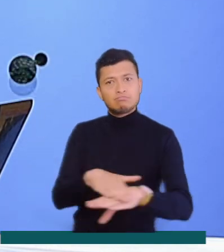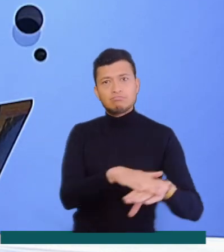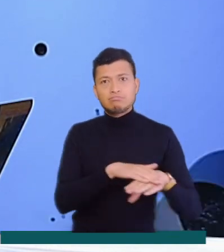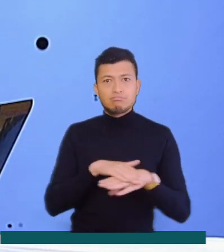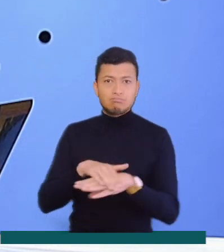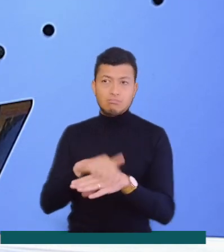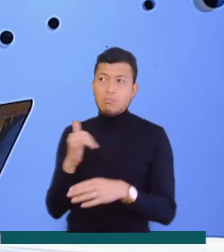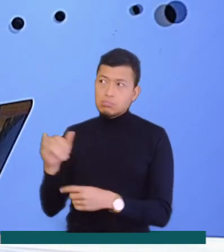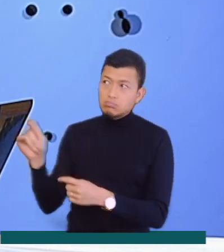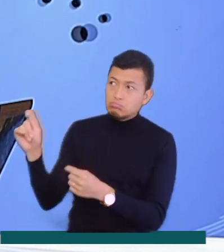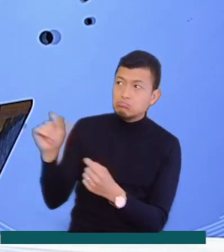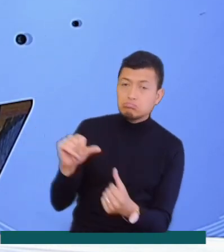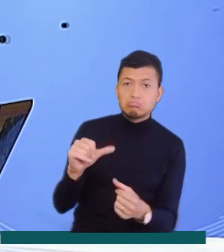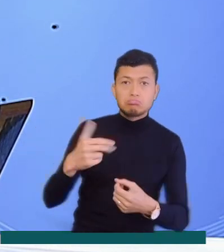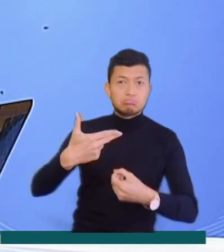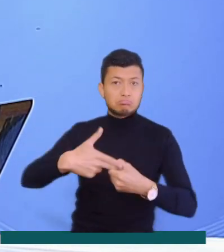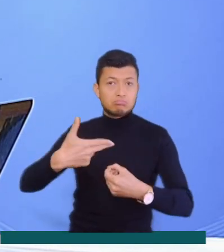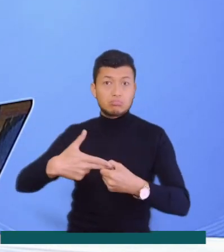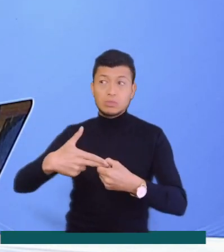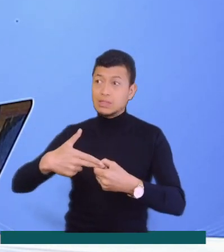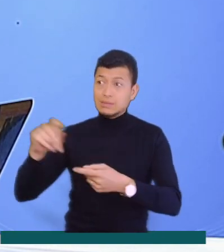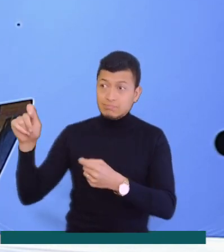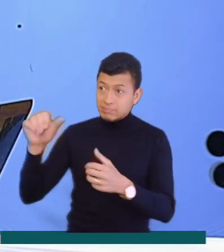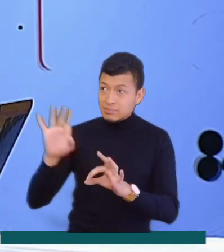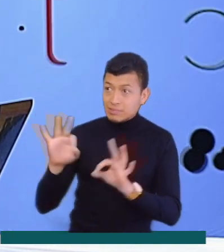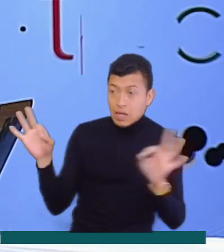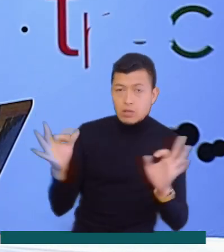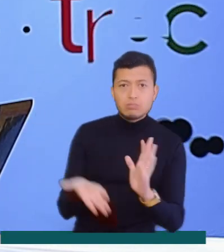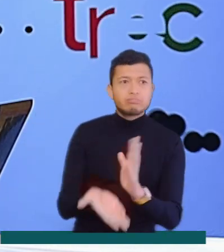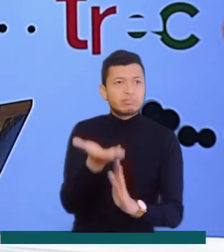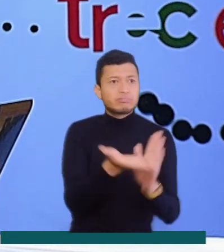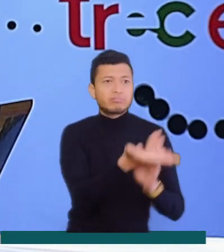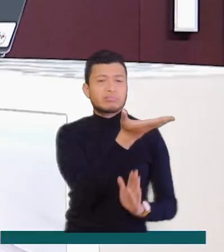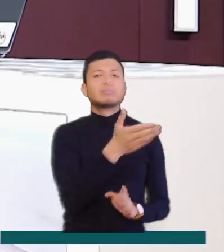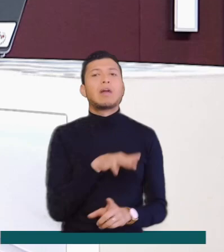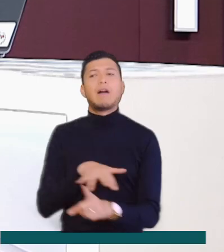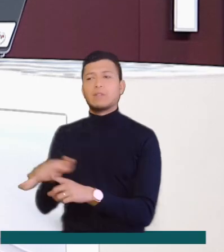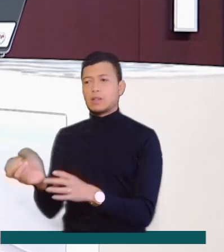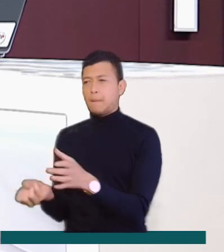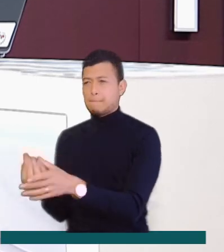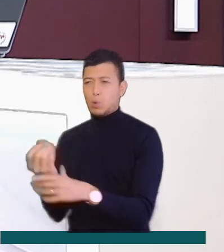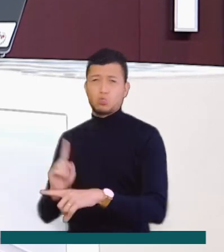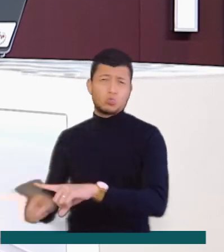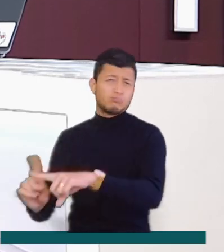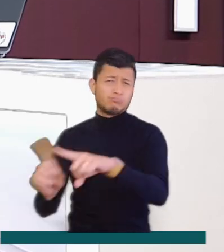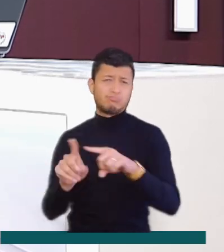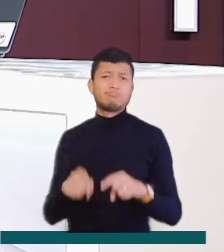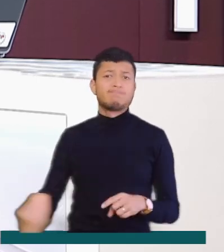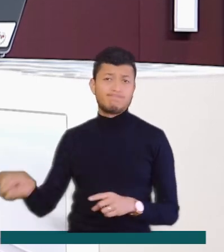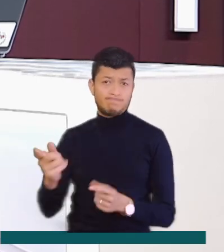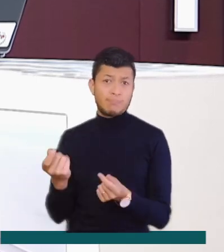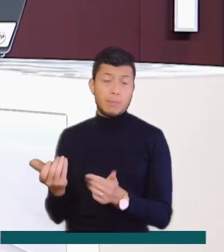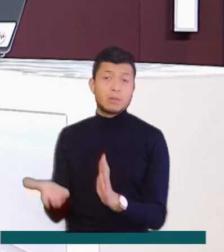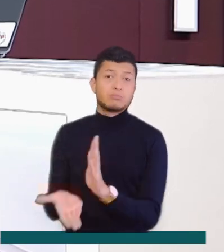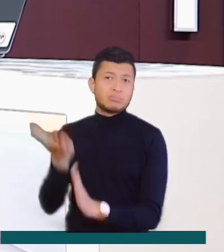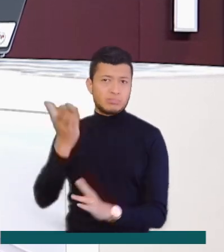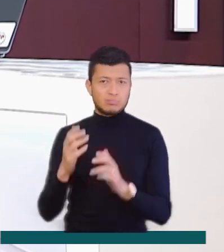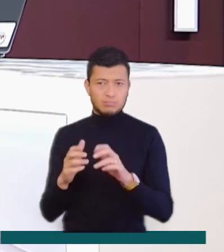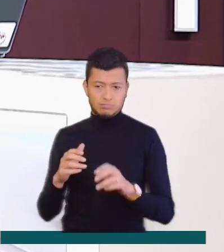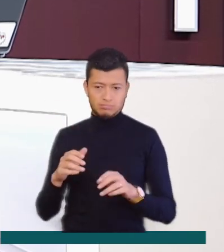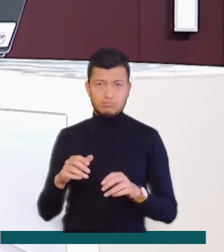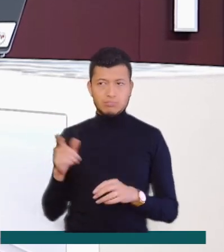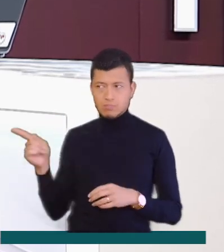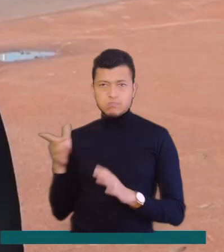el combustible es subsidiado, la medida impactaría los precios de todos los productos. Katherine Vargas habló con los transportadores y los